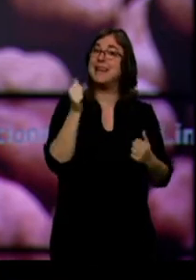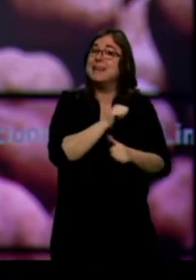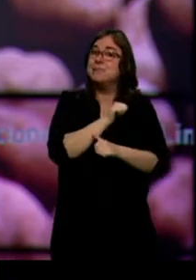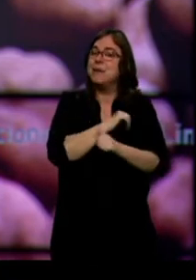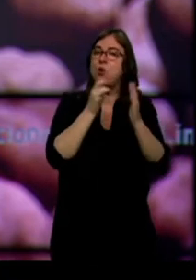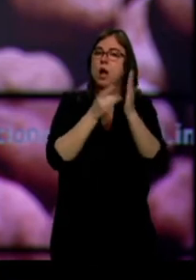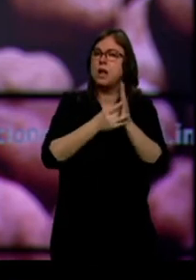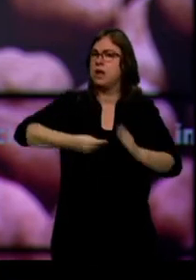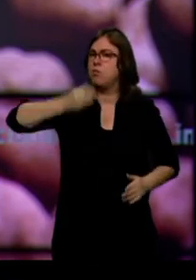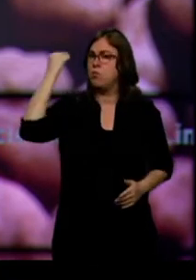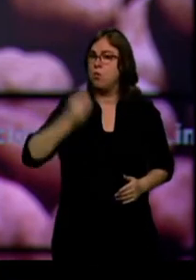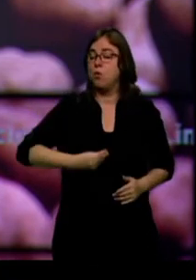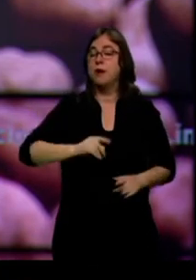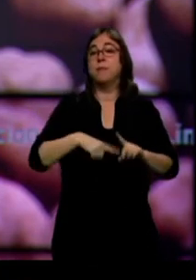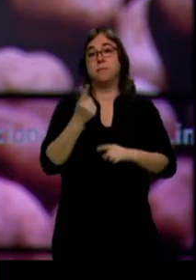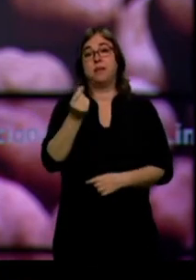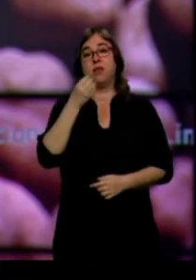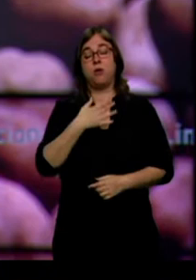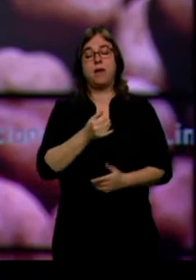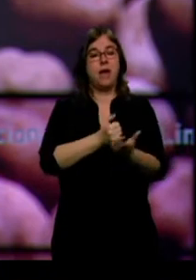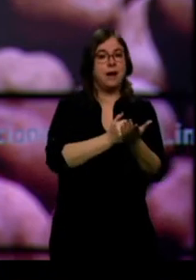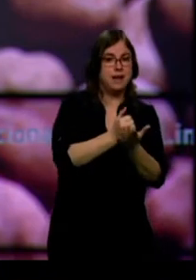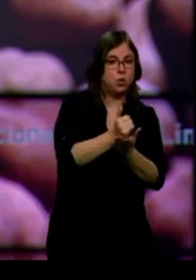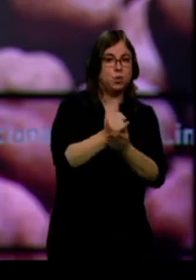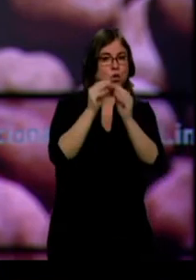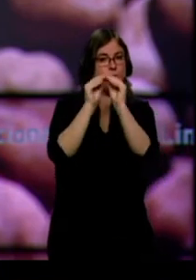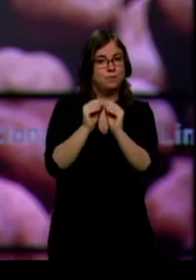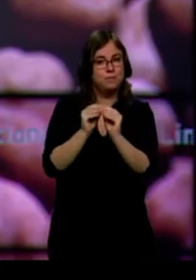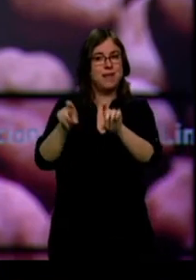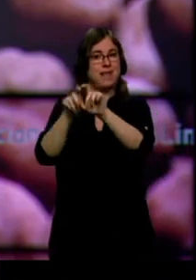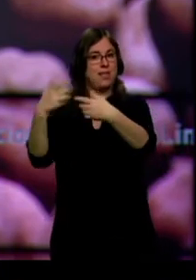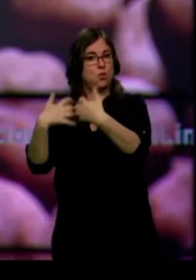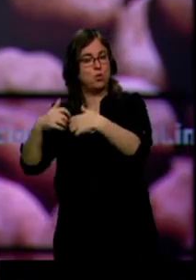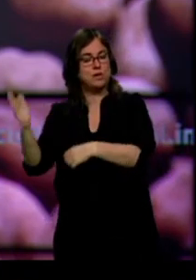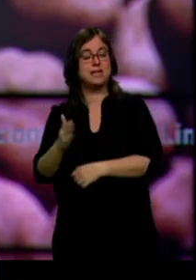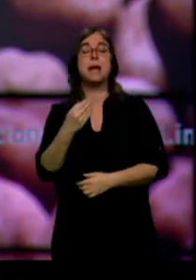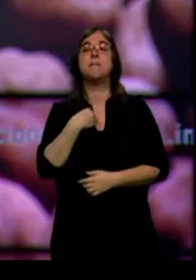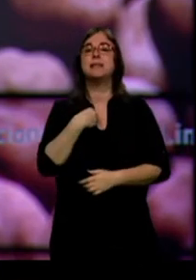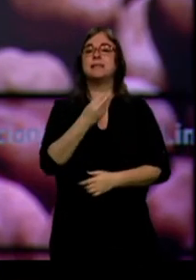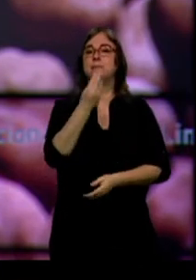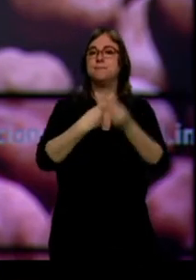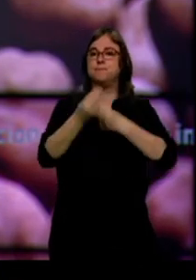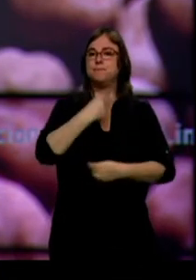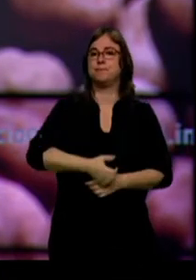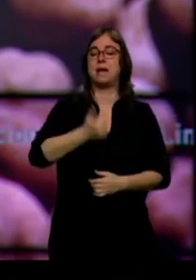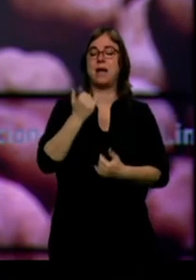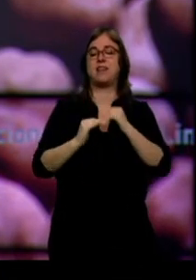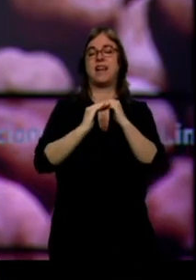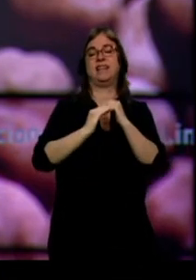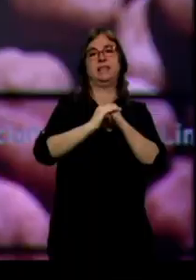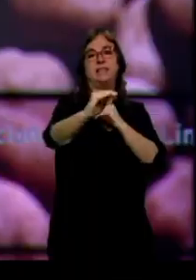Agricultores, operadores e industria confían en un aumento del consumo de esta hortaliza que dé más estabilidad al sector.